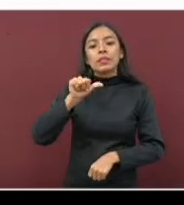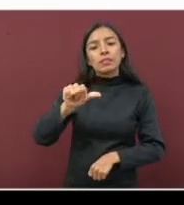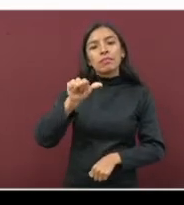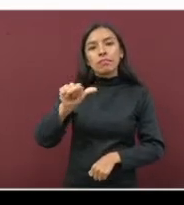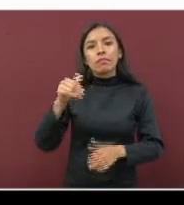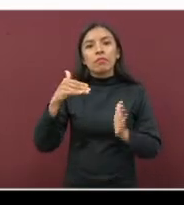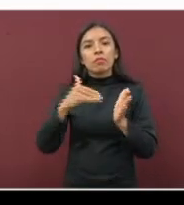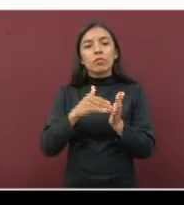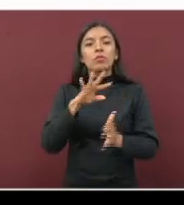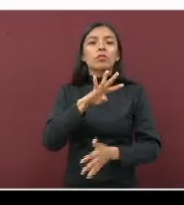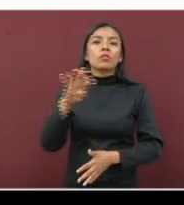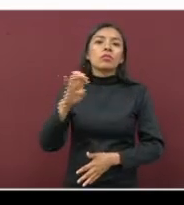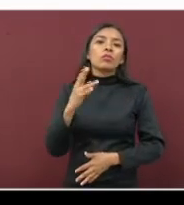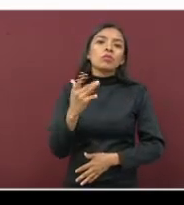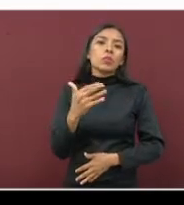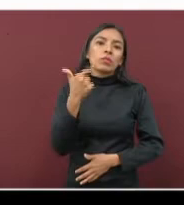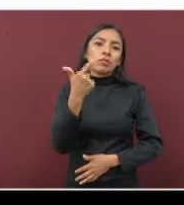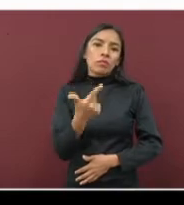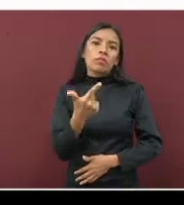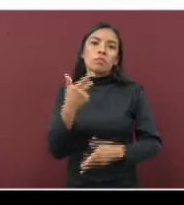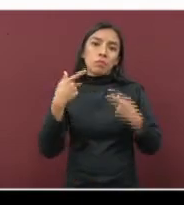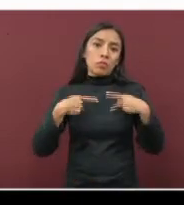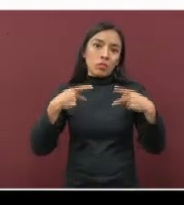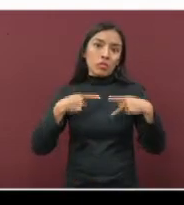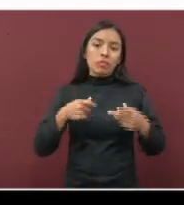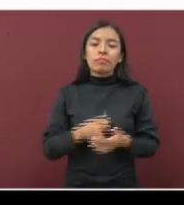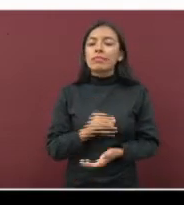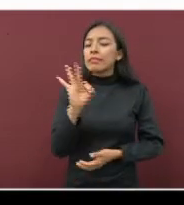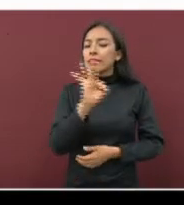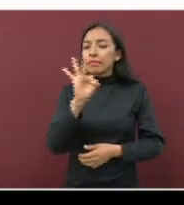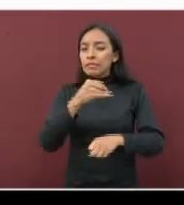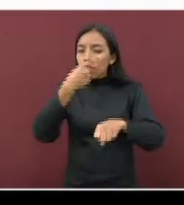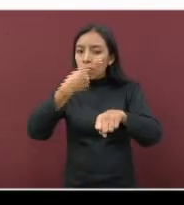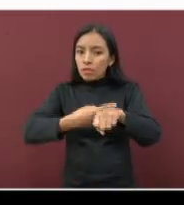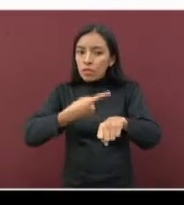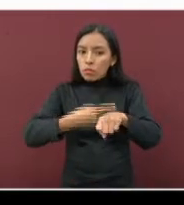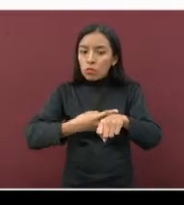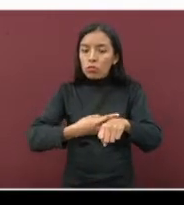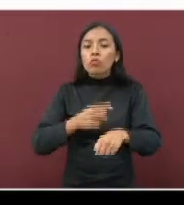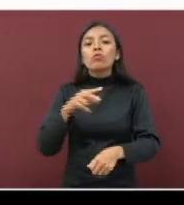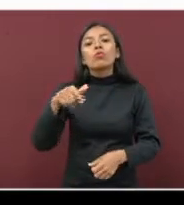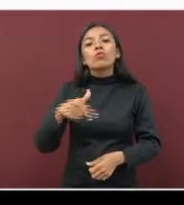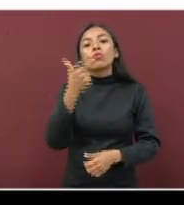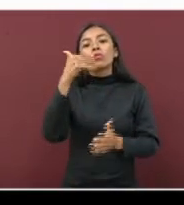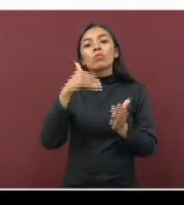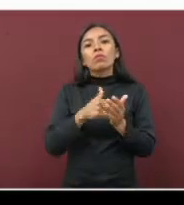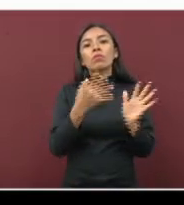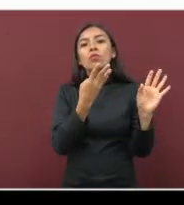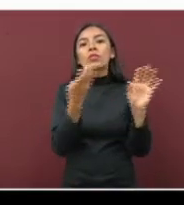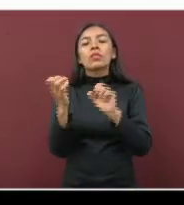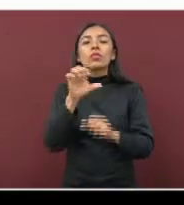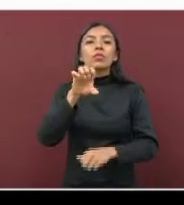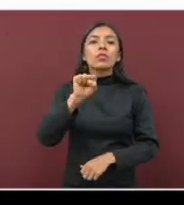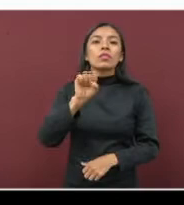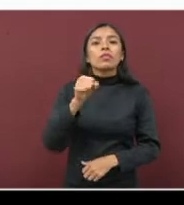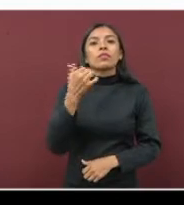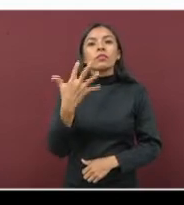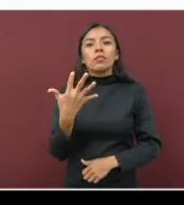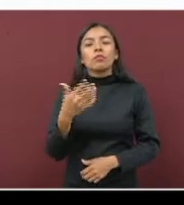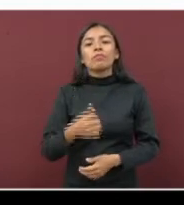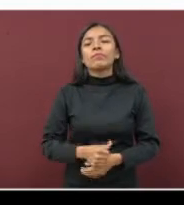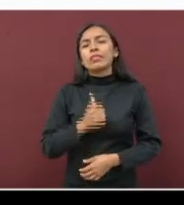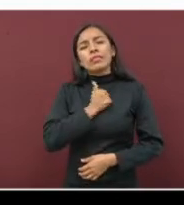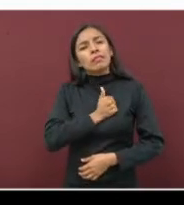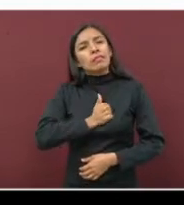,457. Sospechosos, 12,965. Y